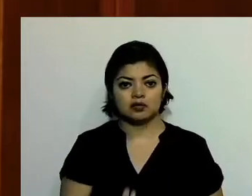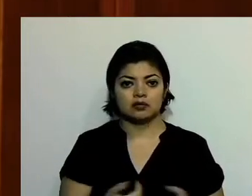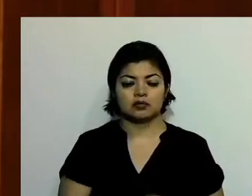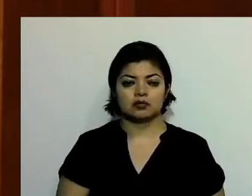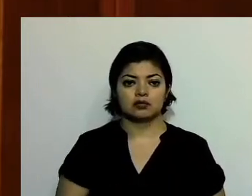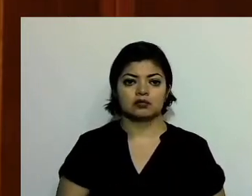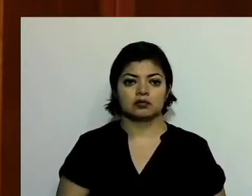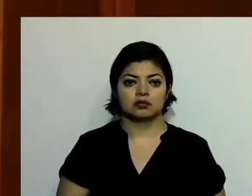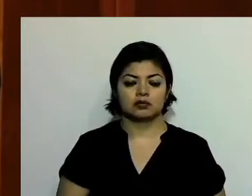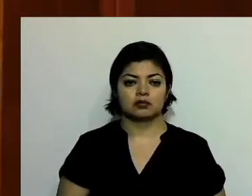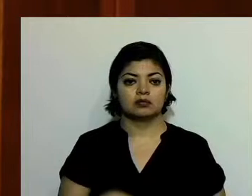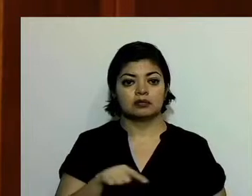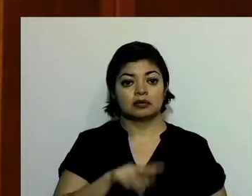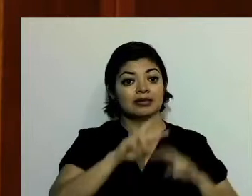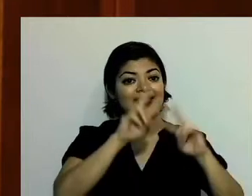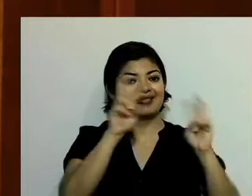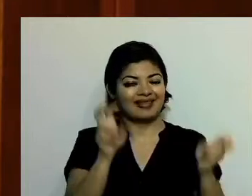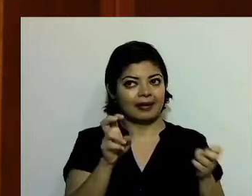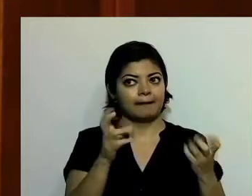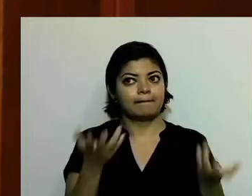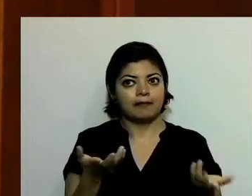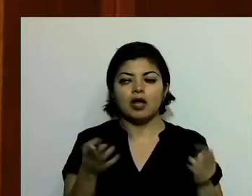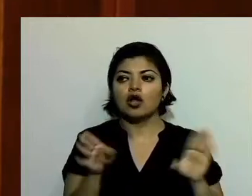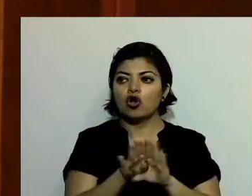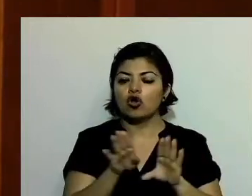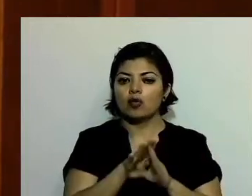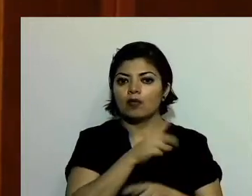El tema tiene que ver cómo las atendemos,